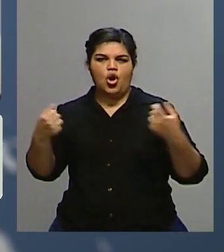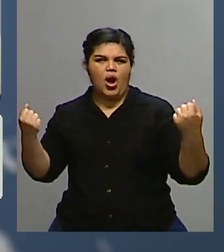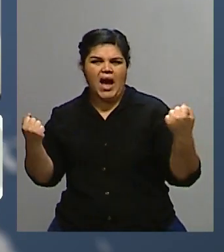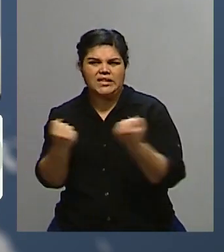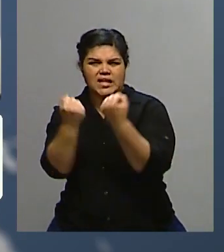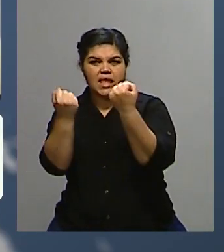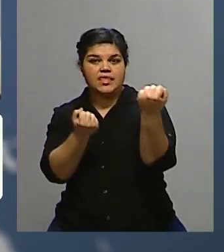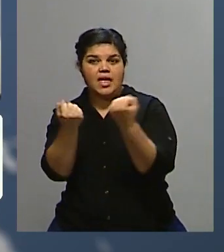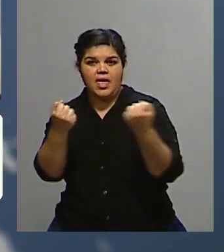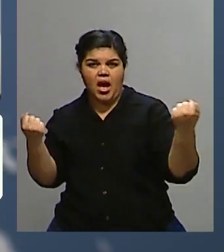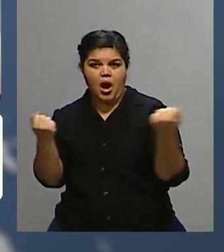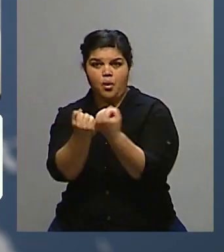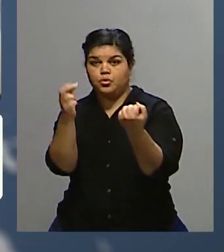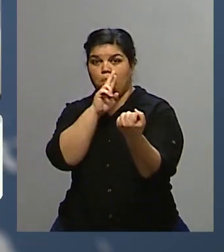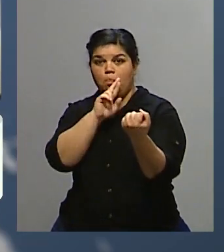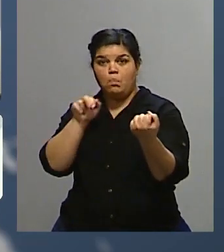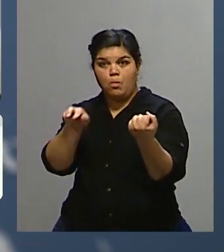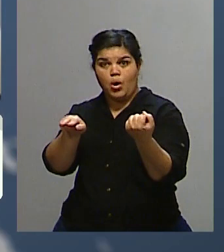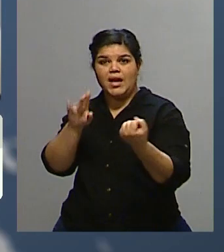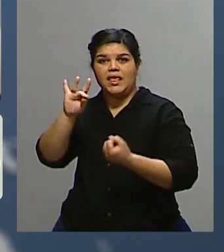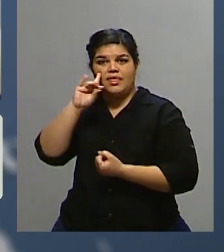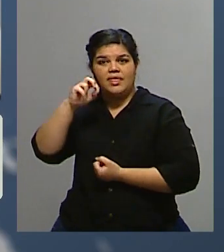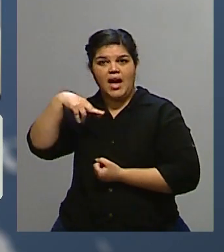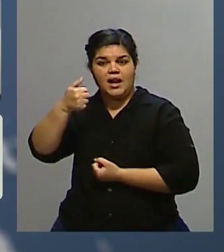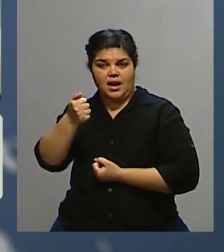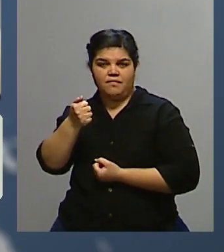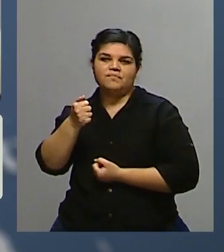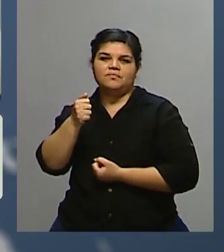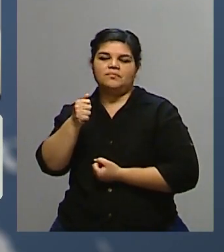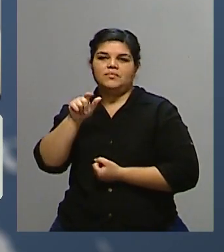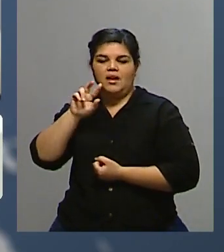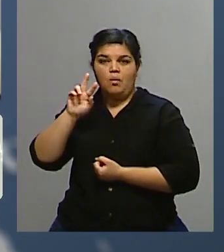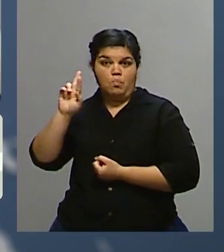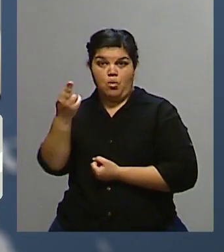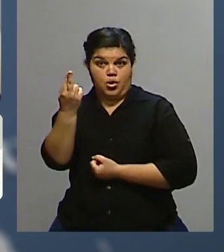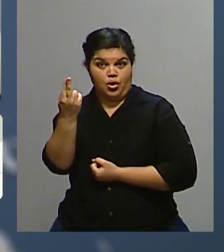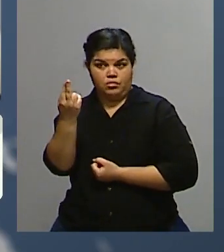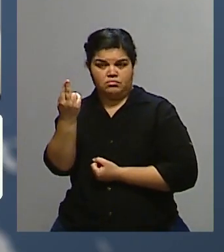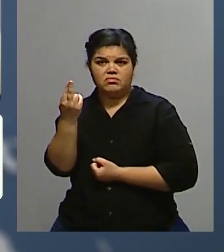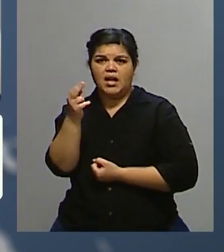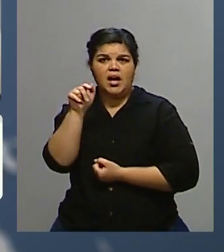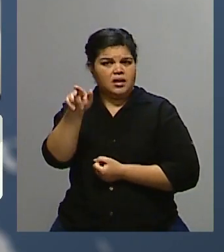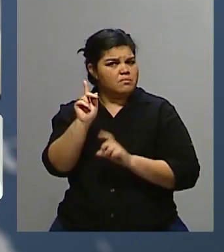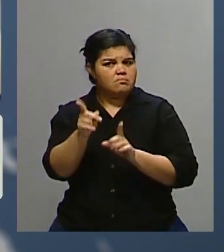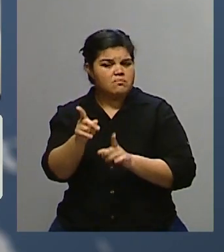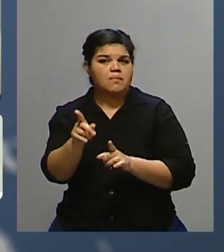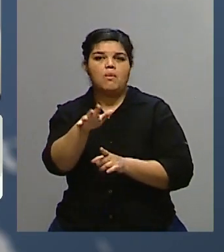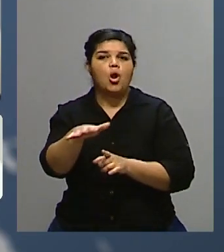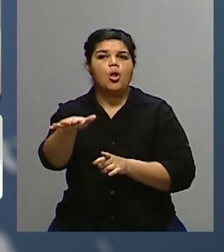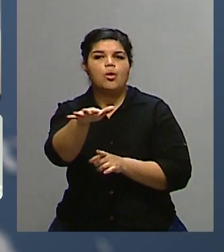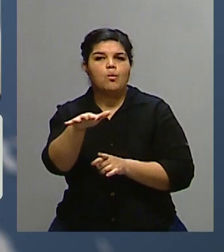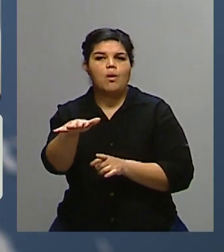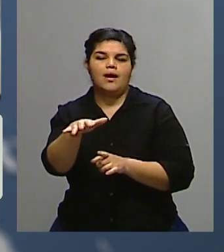accidente que llevó a la muerte, la corona británica y la Casa Real quedaron muy desprestigiadas. Hubo